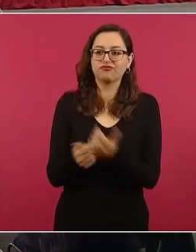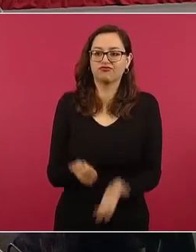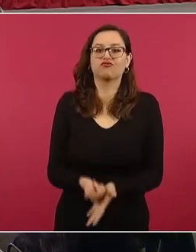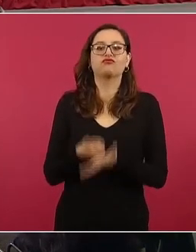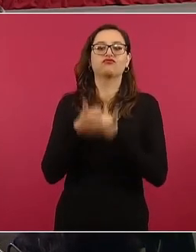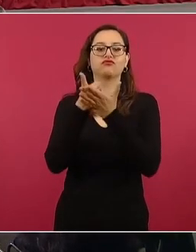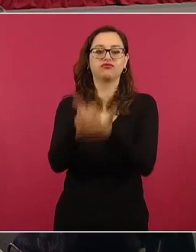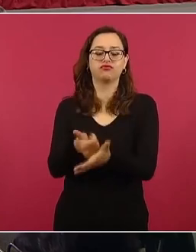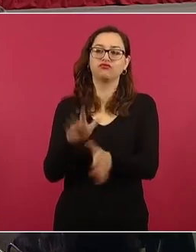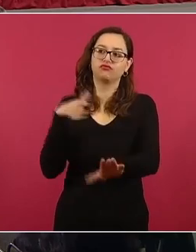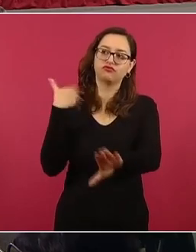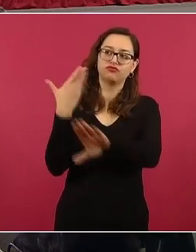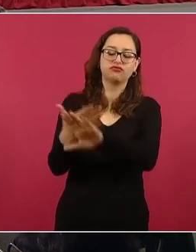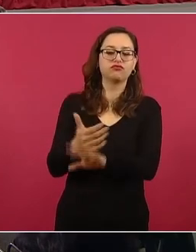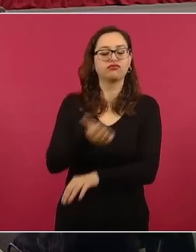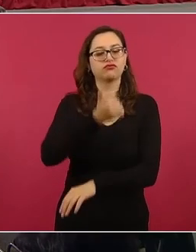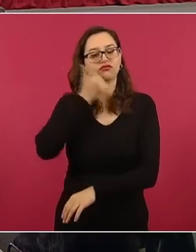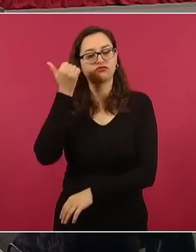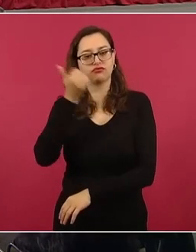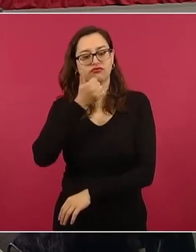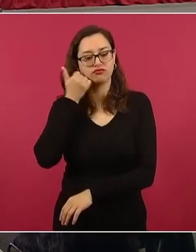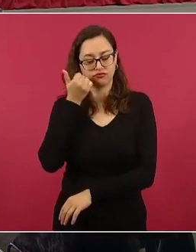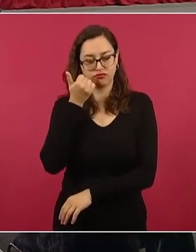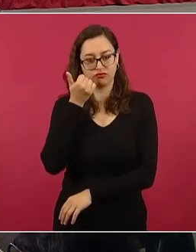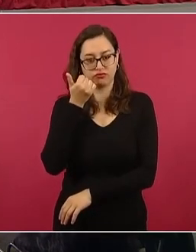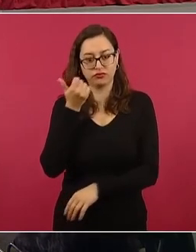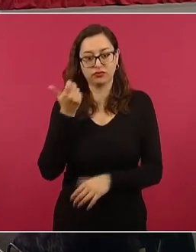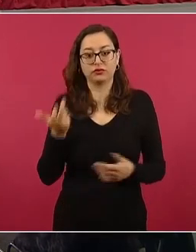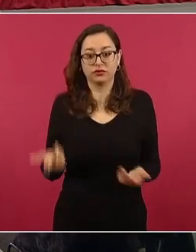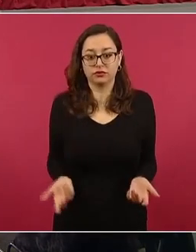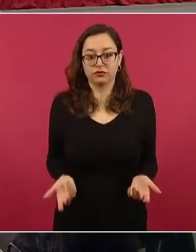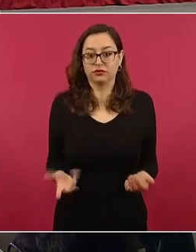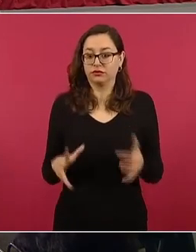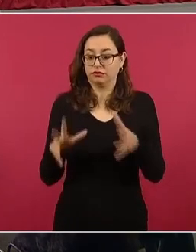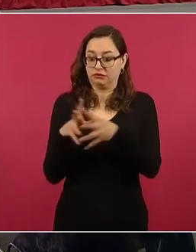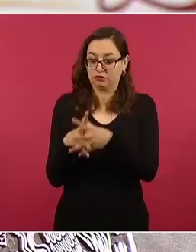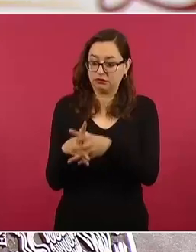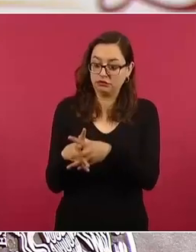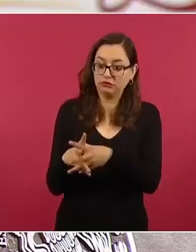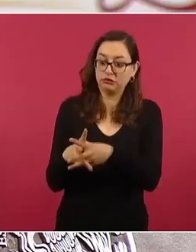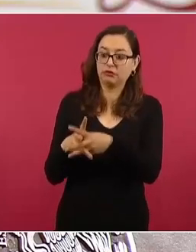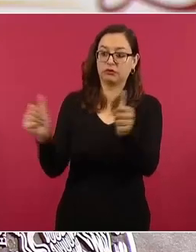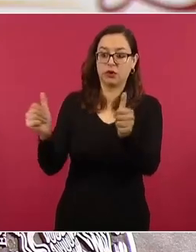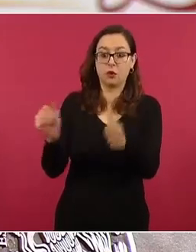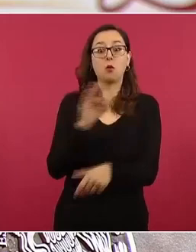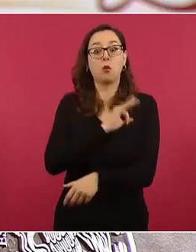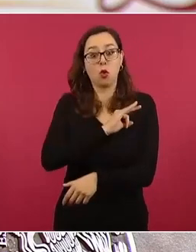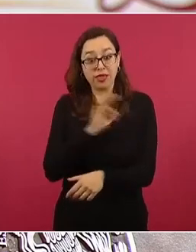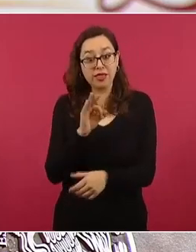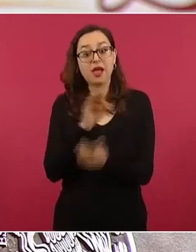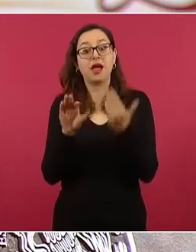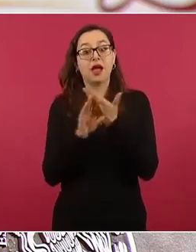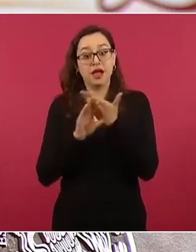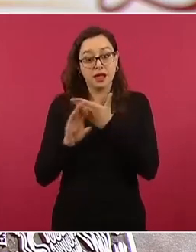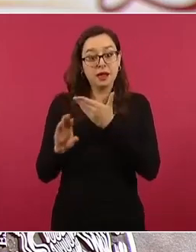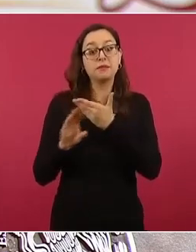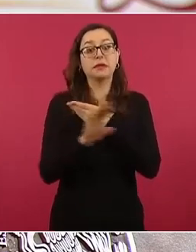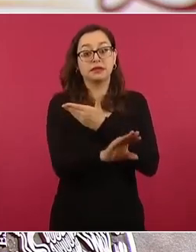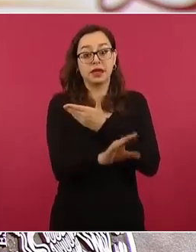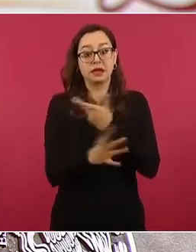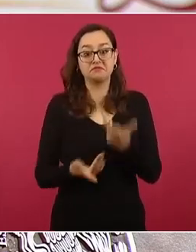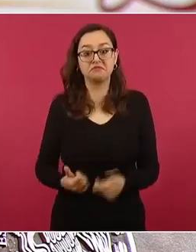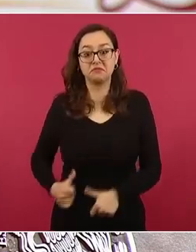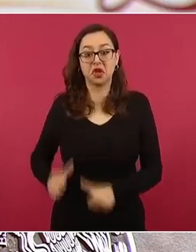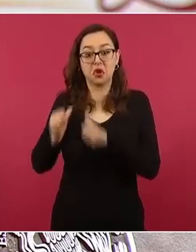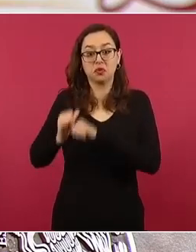de los normalistas. La desaparición debió de haberse evitado. Las omisiones de la